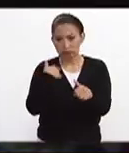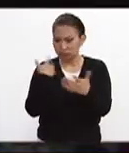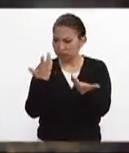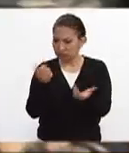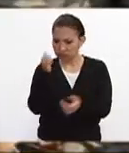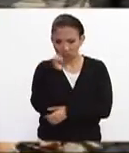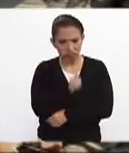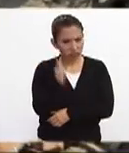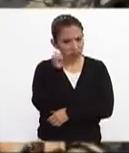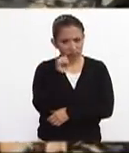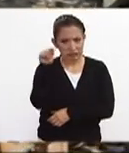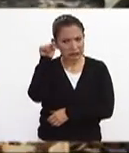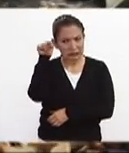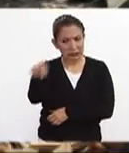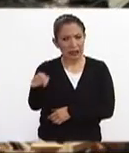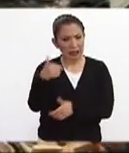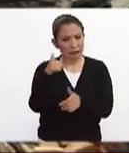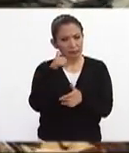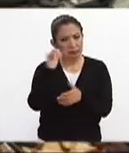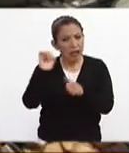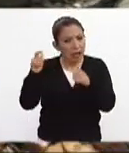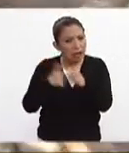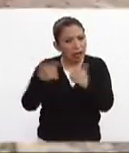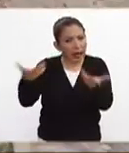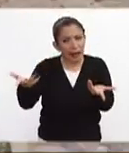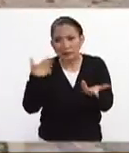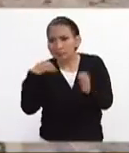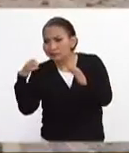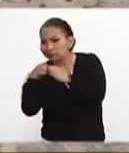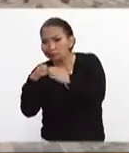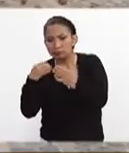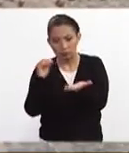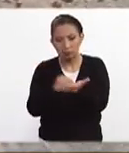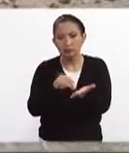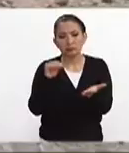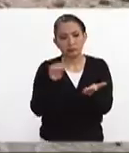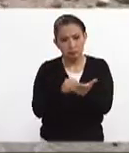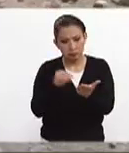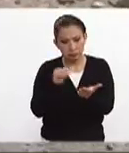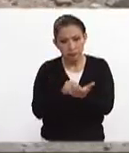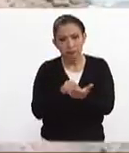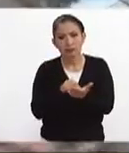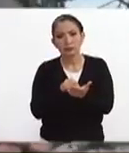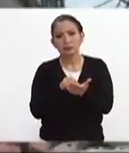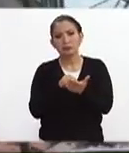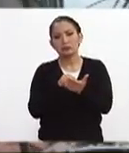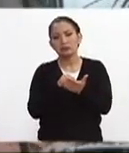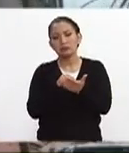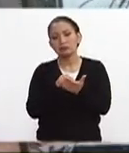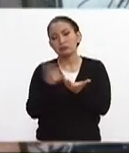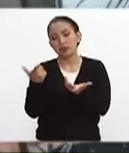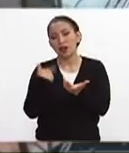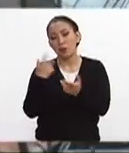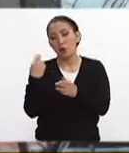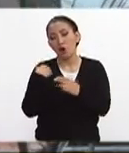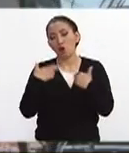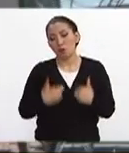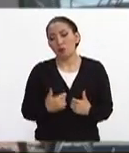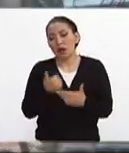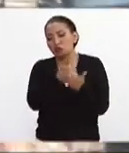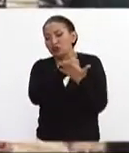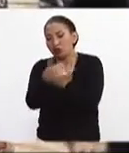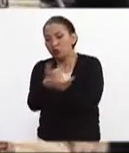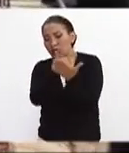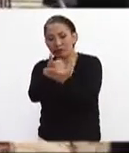prácticamente en atender la emergencia todavía de carácter humanitario para